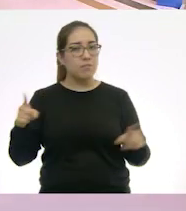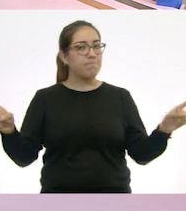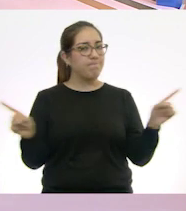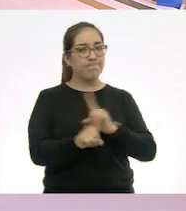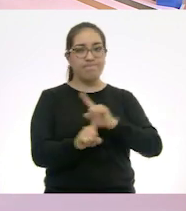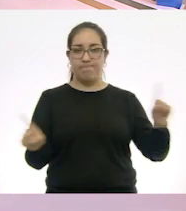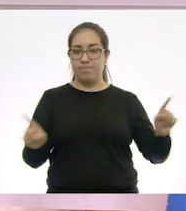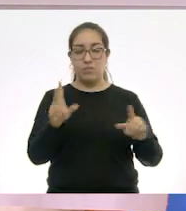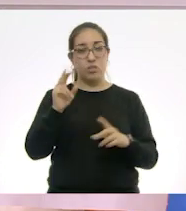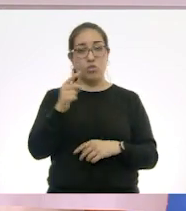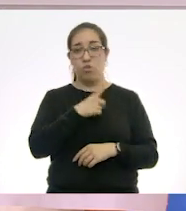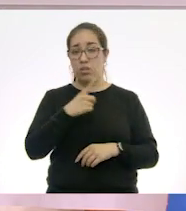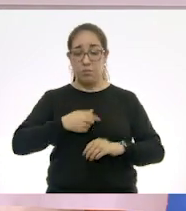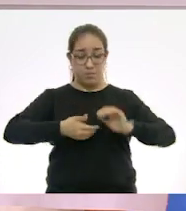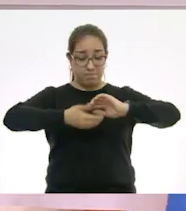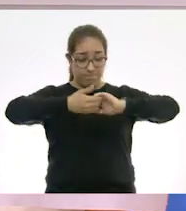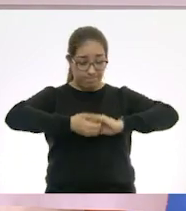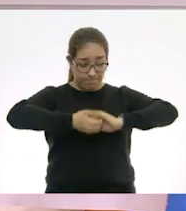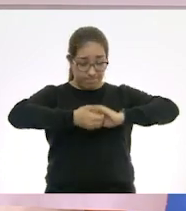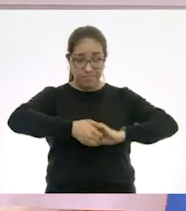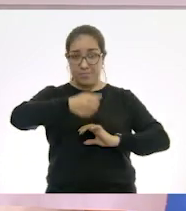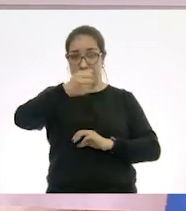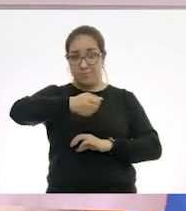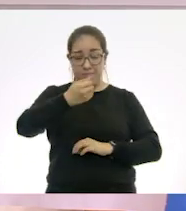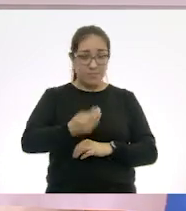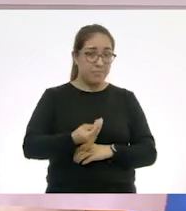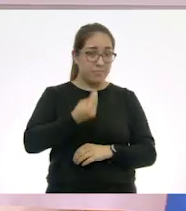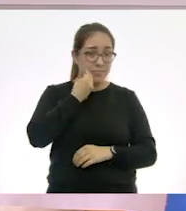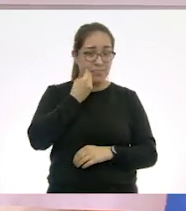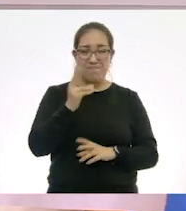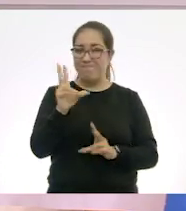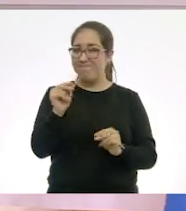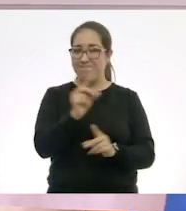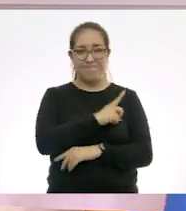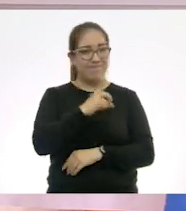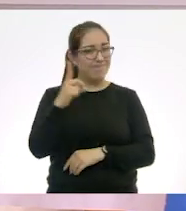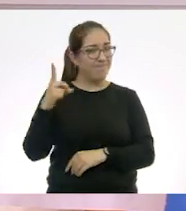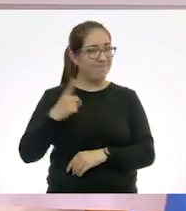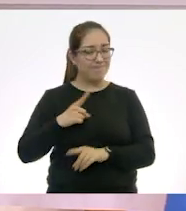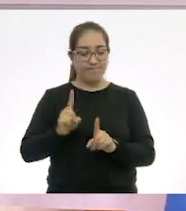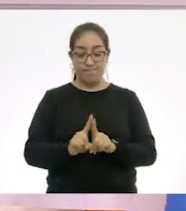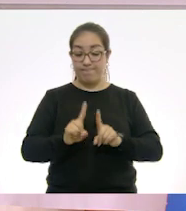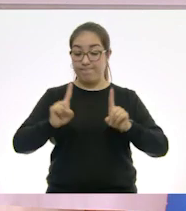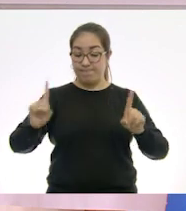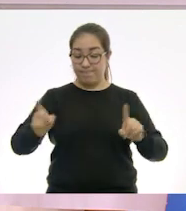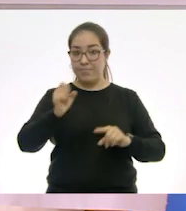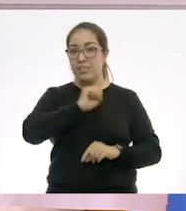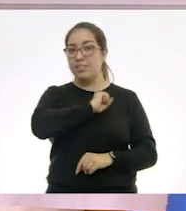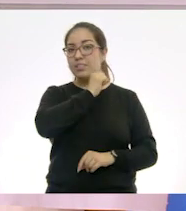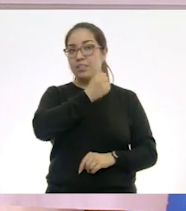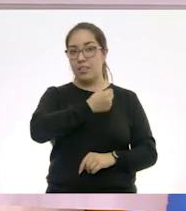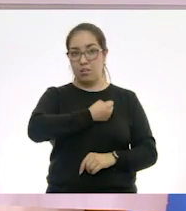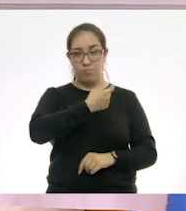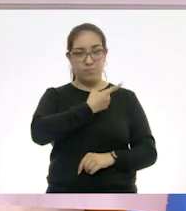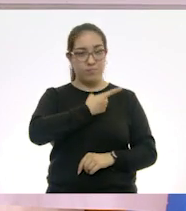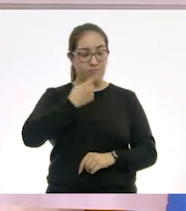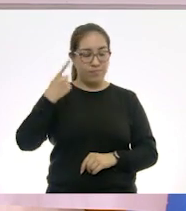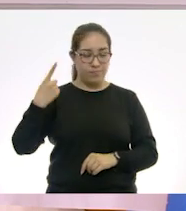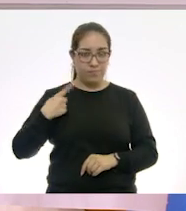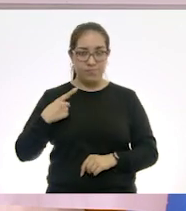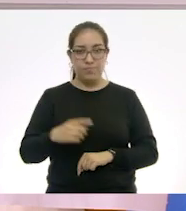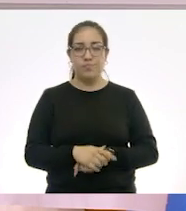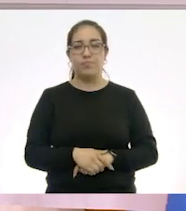saludes de mano, besos o abrazo y mantén tu sana distancia respecto a quienes conviven contigo.